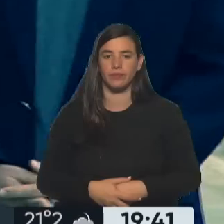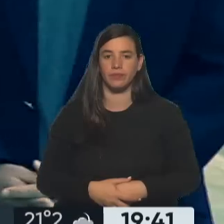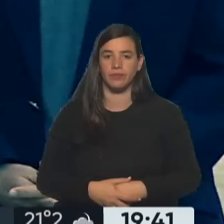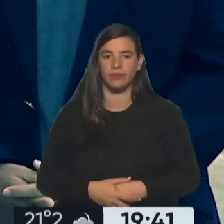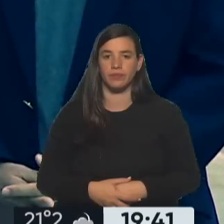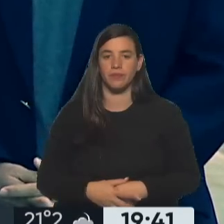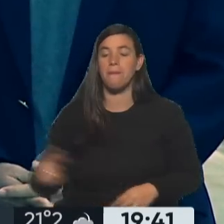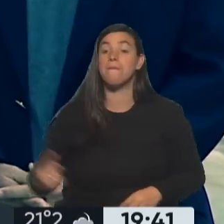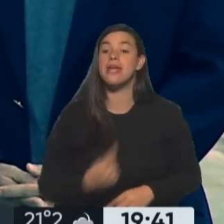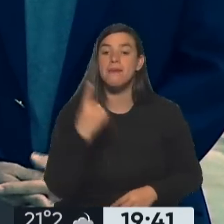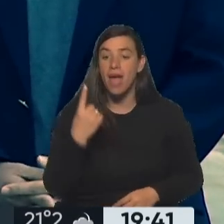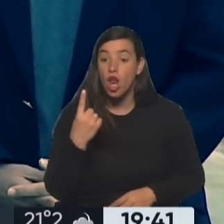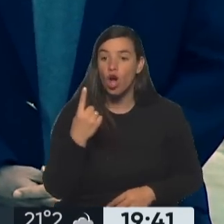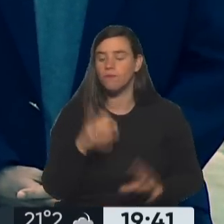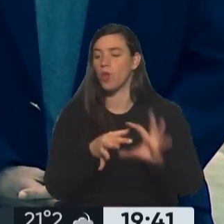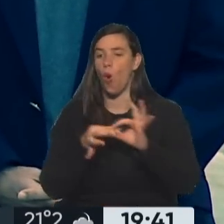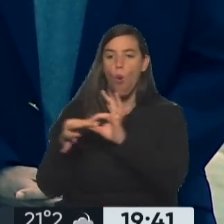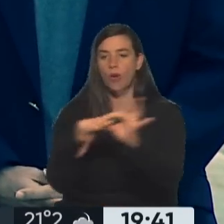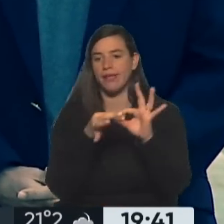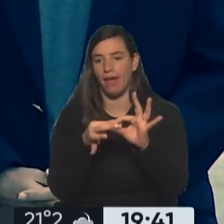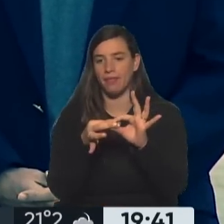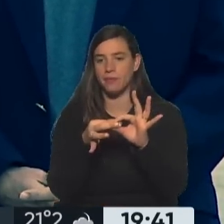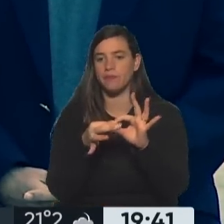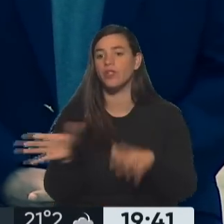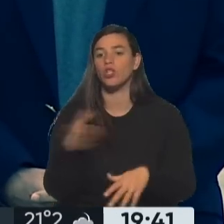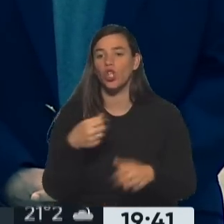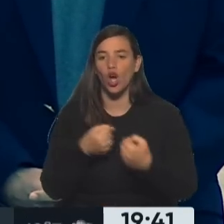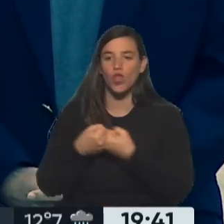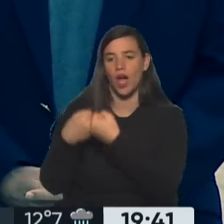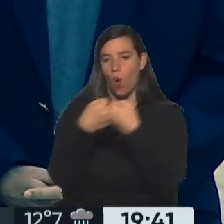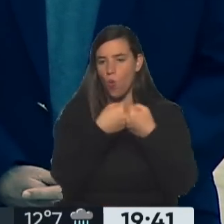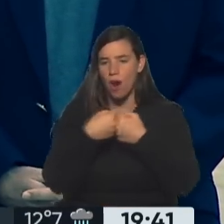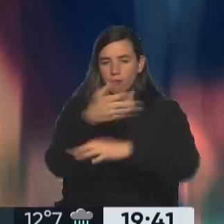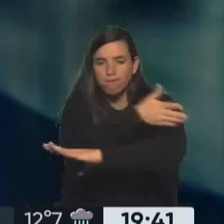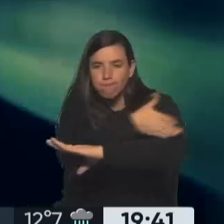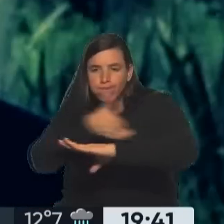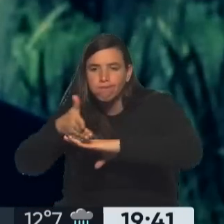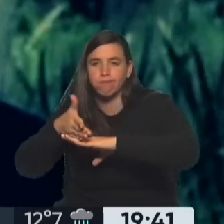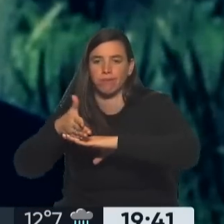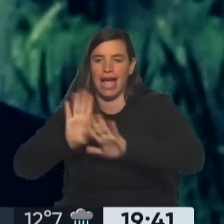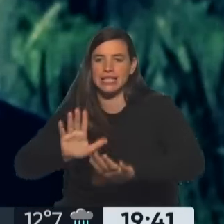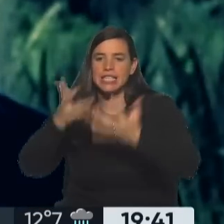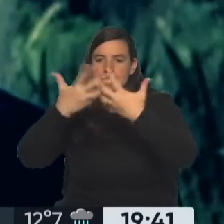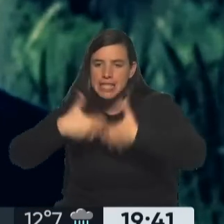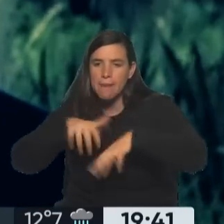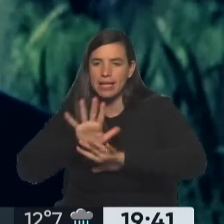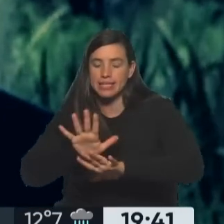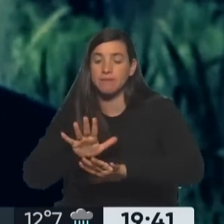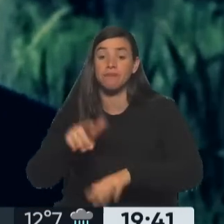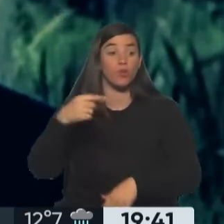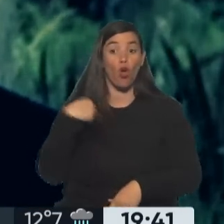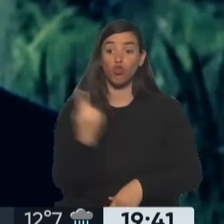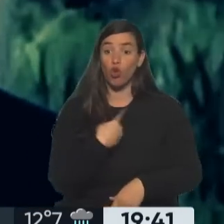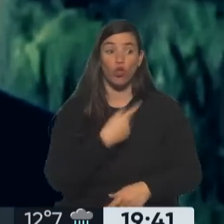Lo primero es la unidad. Unidad. Estamos todos de acuerdo con este proceso, con este sistema. Vamos a hacer encuestas y con esa